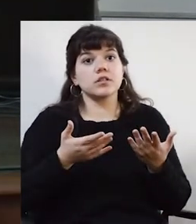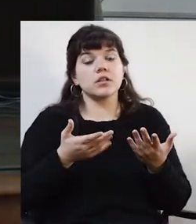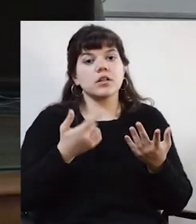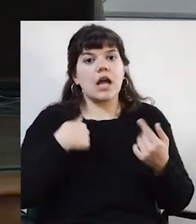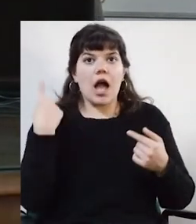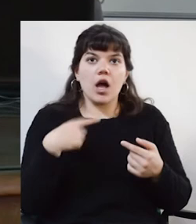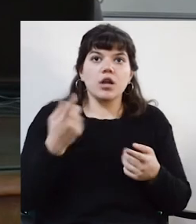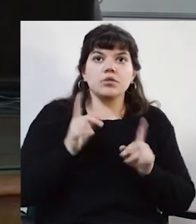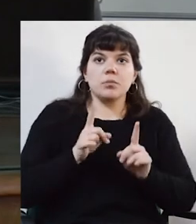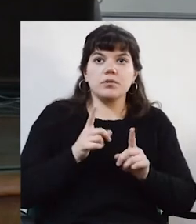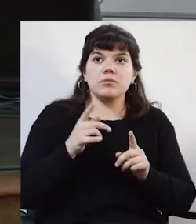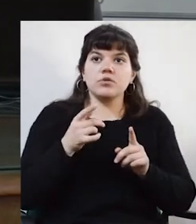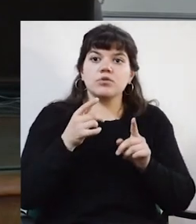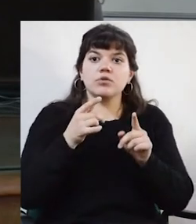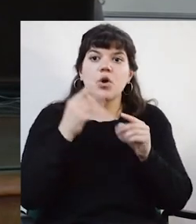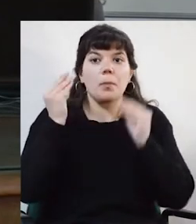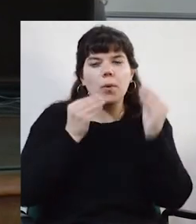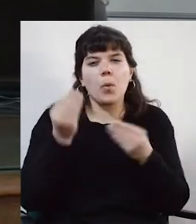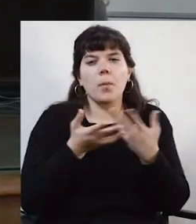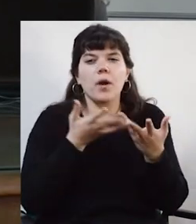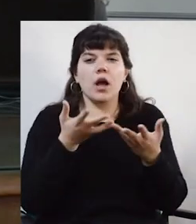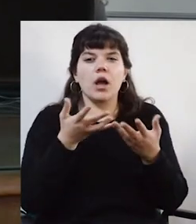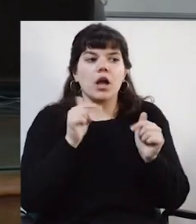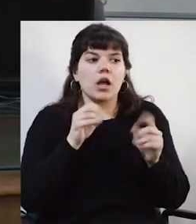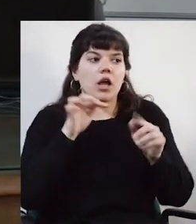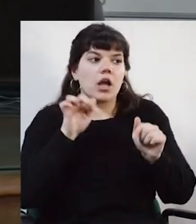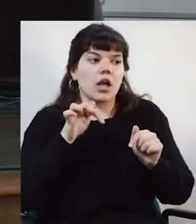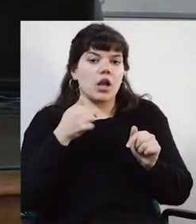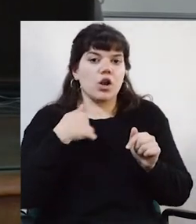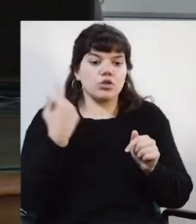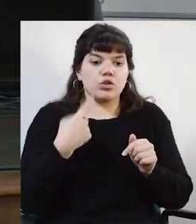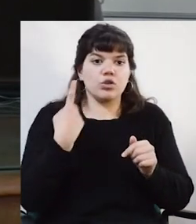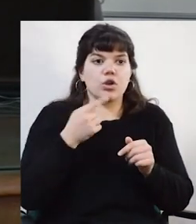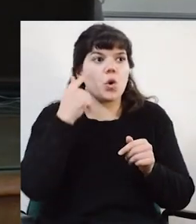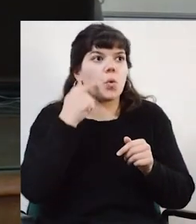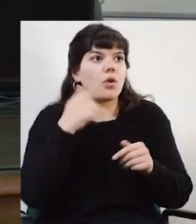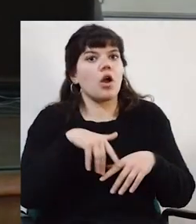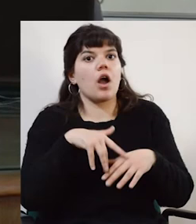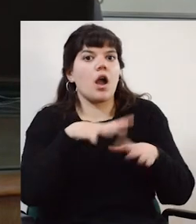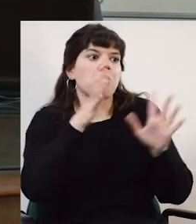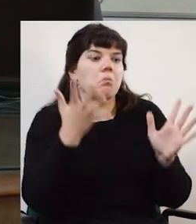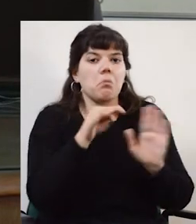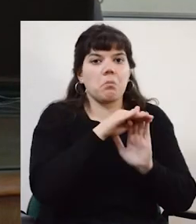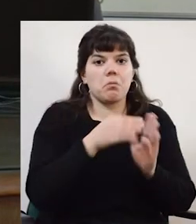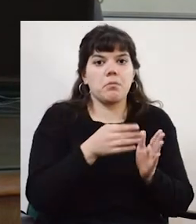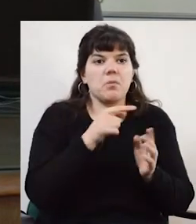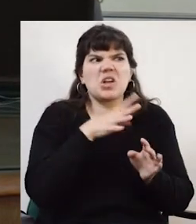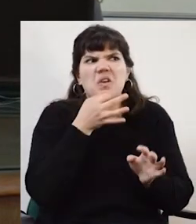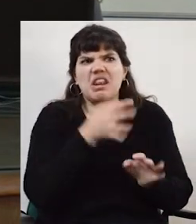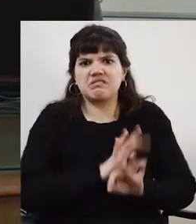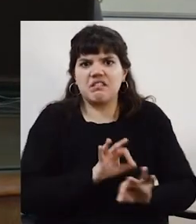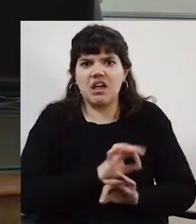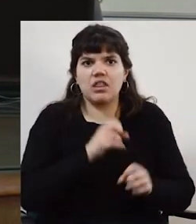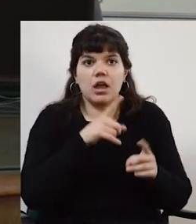a nosotros mismos nos preocupa que la gente pone que es responsable del grupo CECIC número tal. Eso no quiere decir nada. Y el que va a